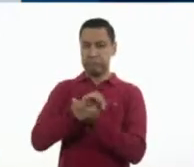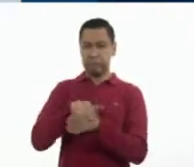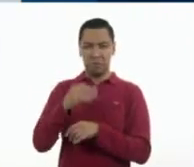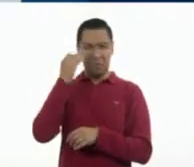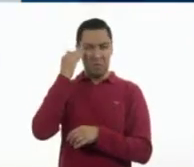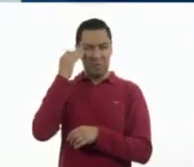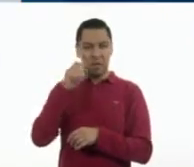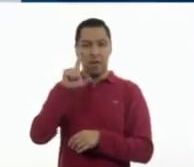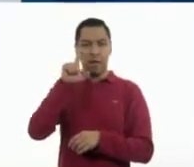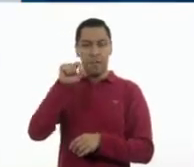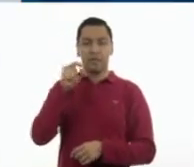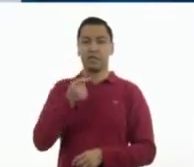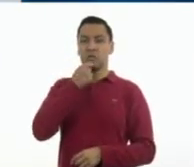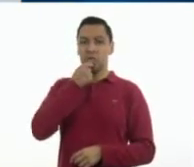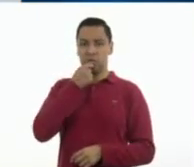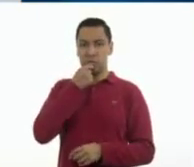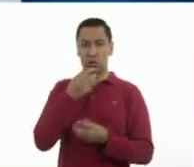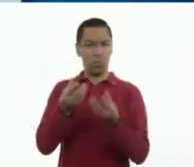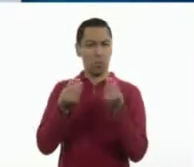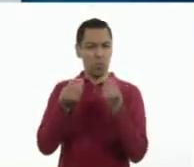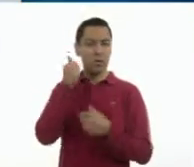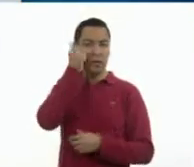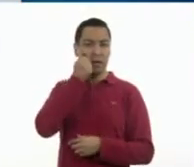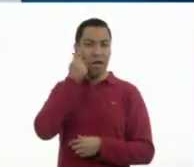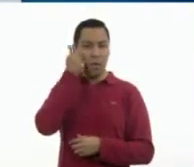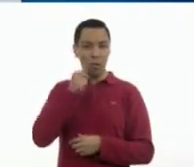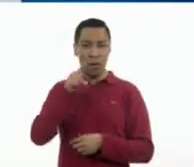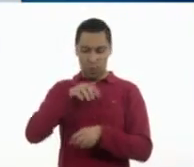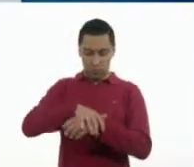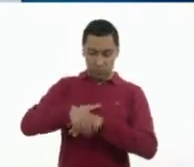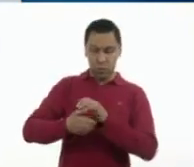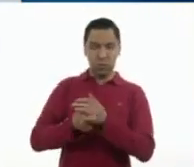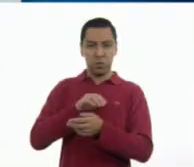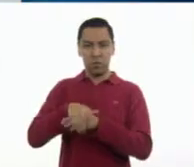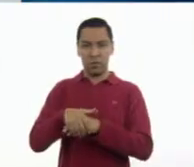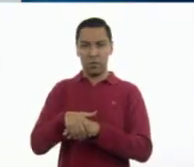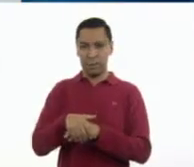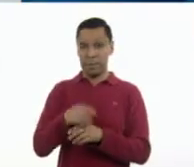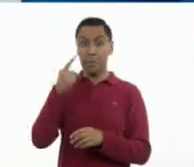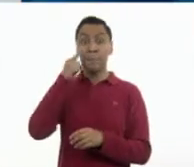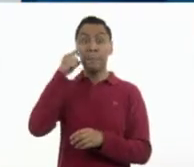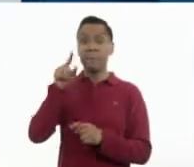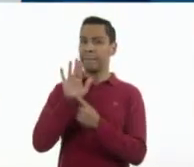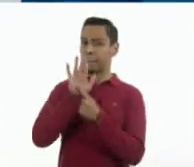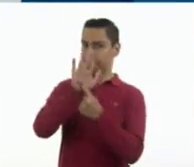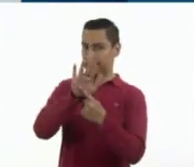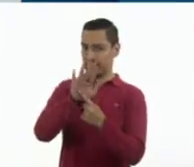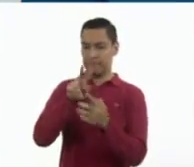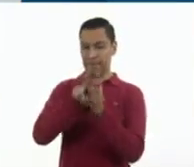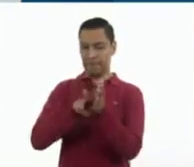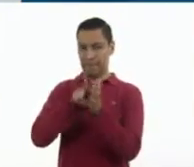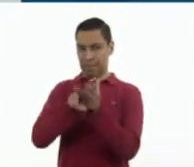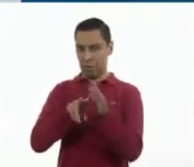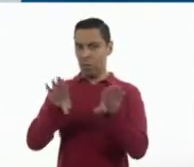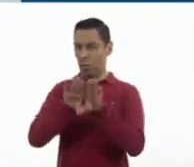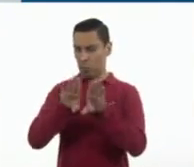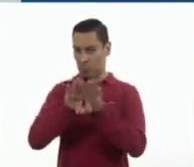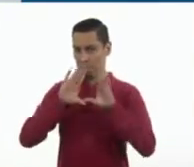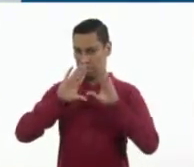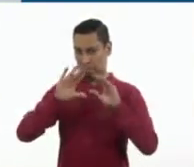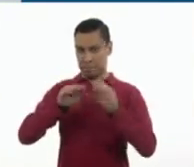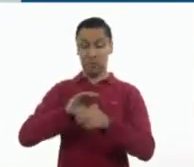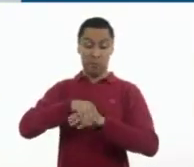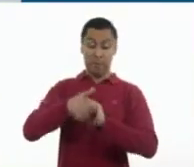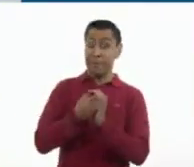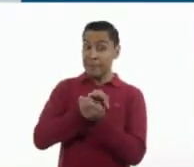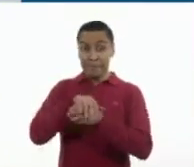usando mucha agua y jabón. ¡Vamos a ver cómo hay que lavarnos las manos! Me las lavo con agüita y con